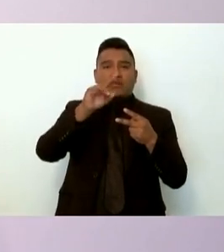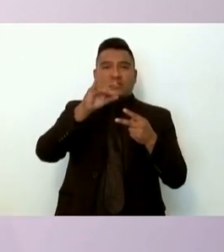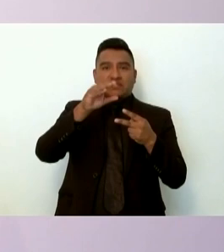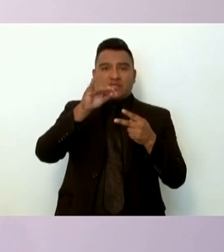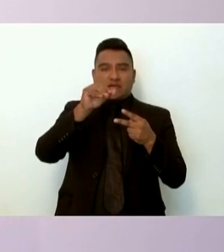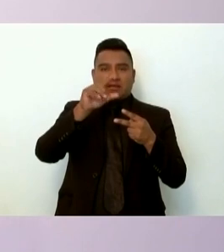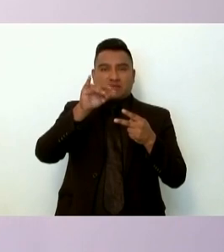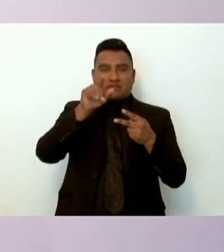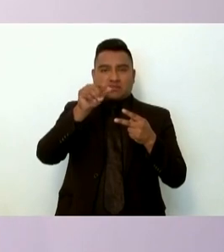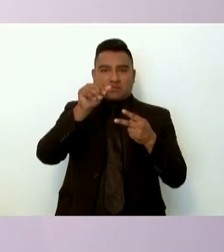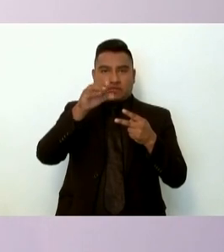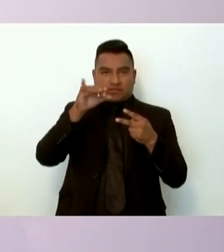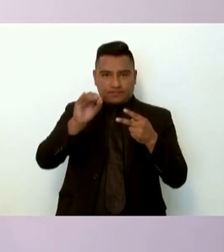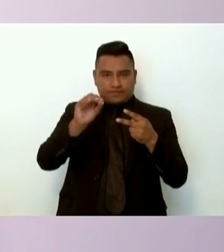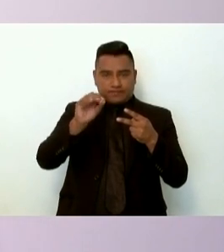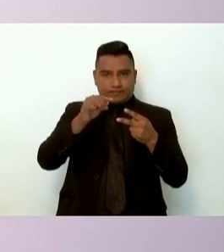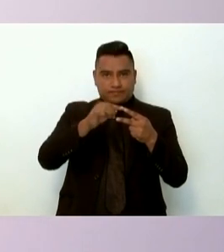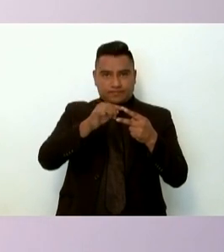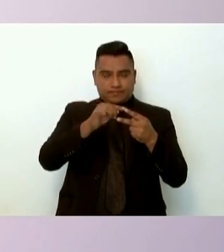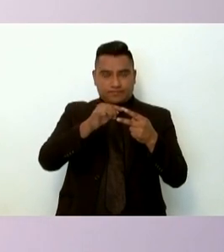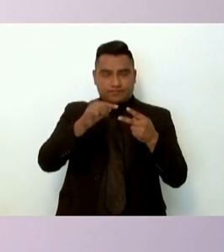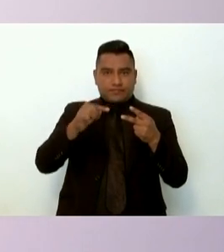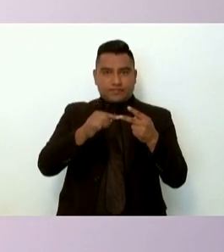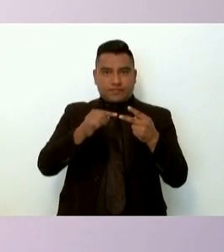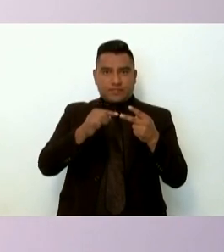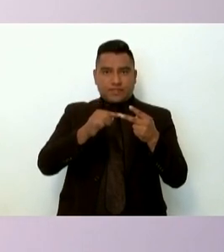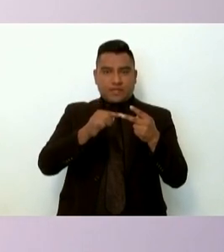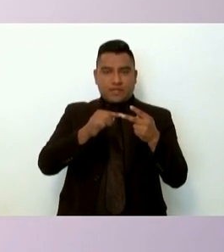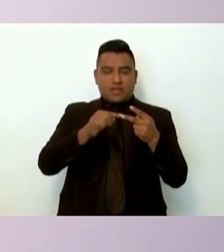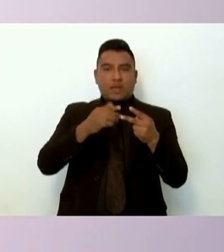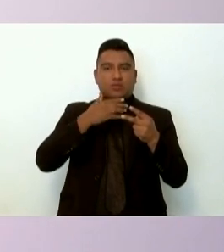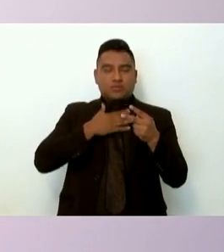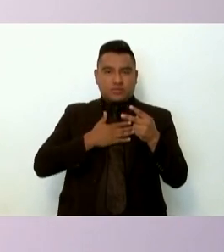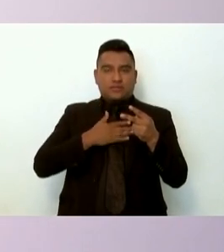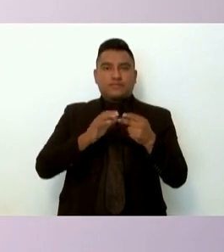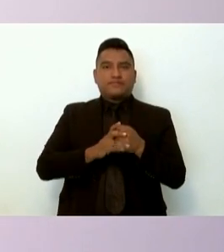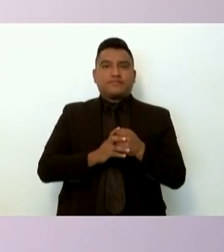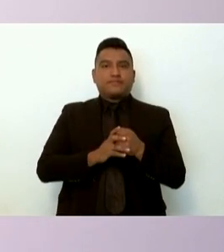y por supuesto tarea que le toca al señor fiscal